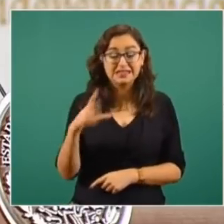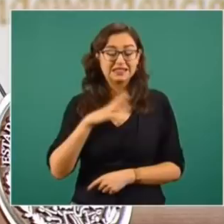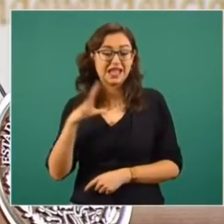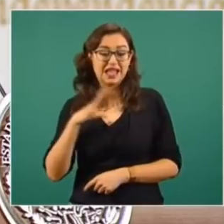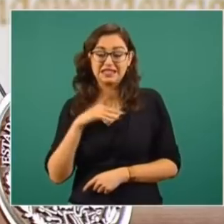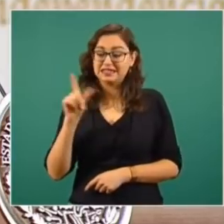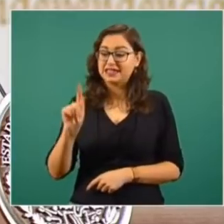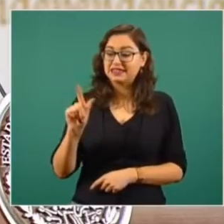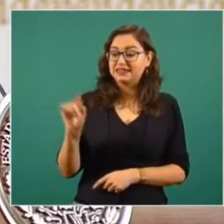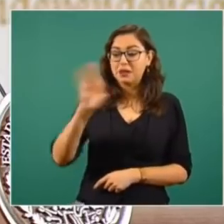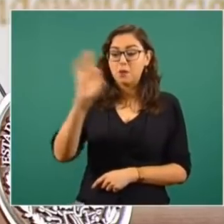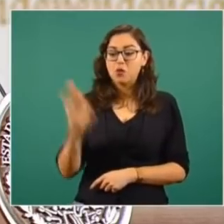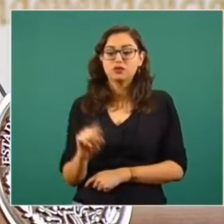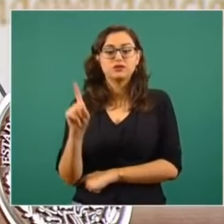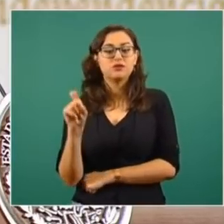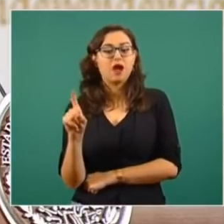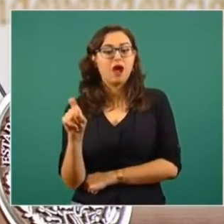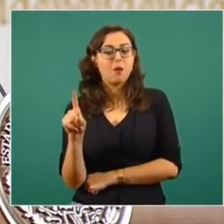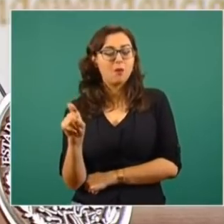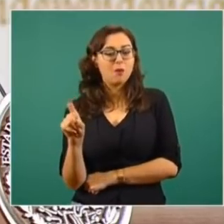de todo el agua del país